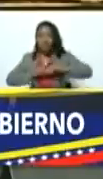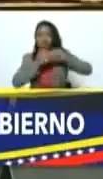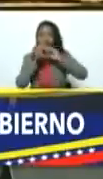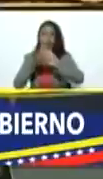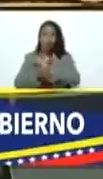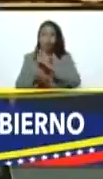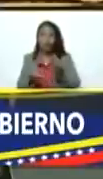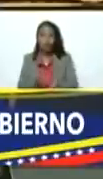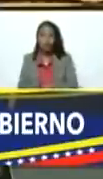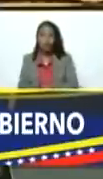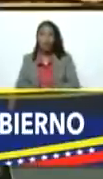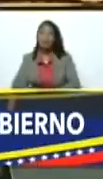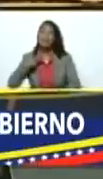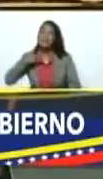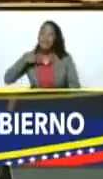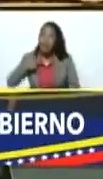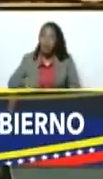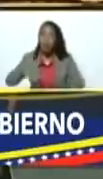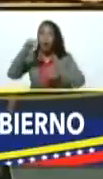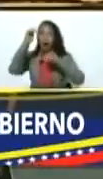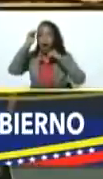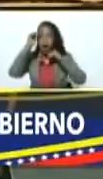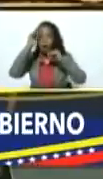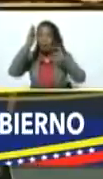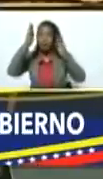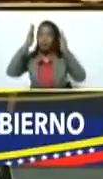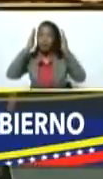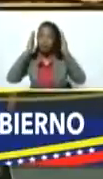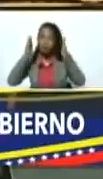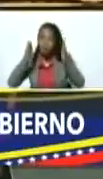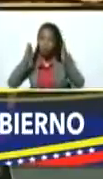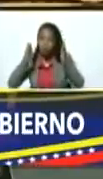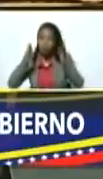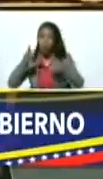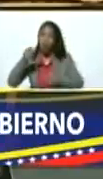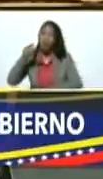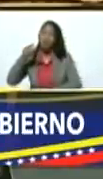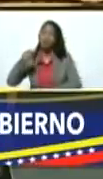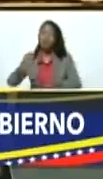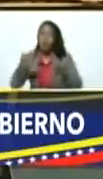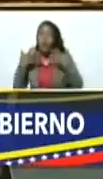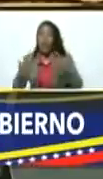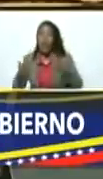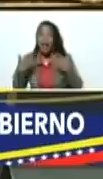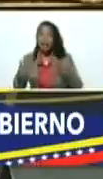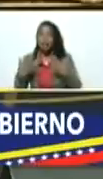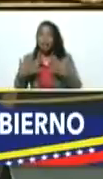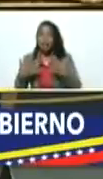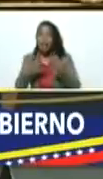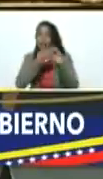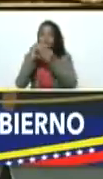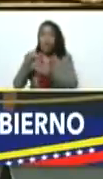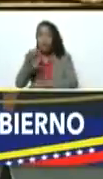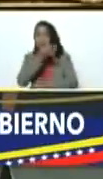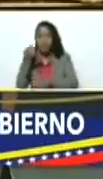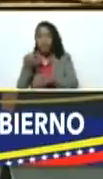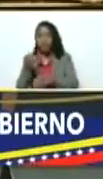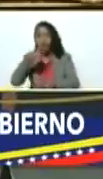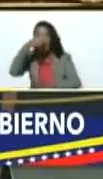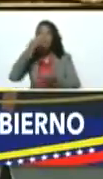tenemos que atenderlo con suprema urgencia y con gran eficiencia